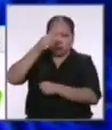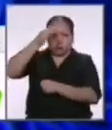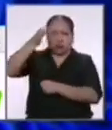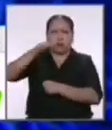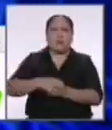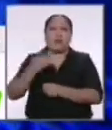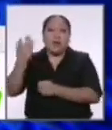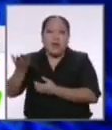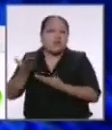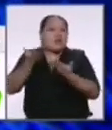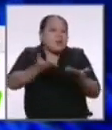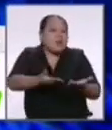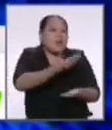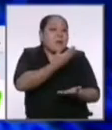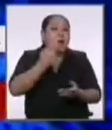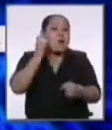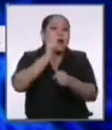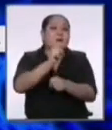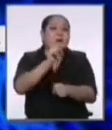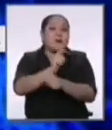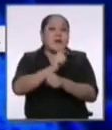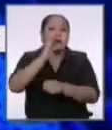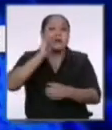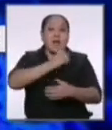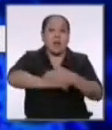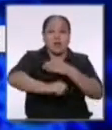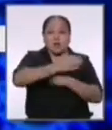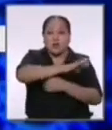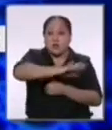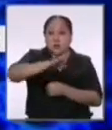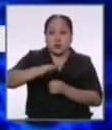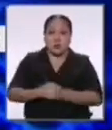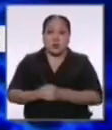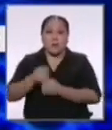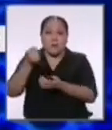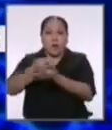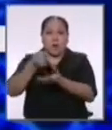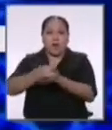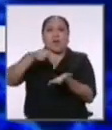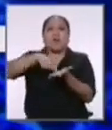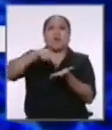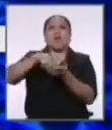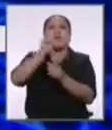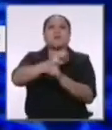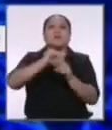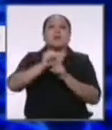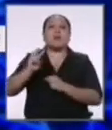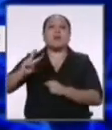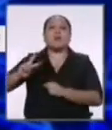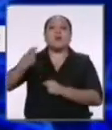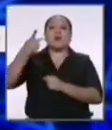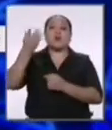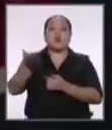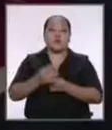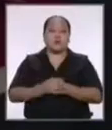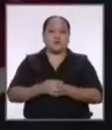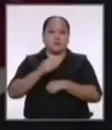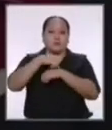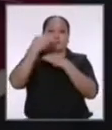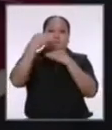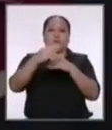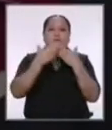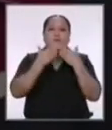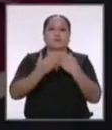puedan dar la mejor educación a nuestros hijos pagar la deuda social como también duplicar su capacidad adquisitiva así termino cumplido